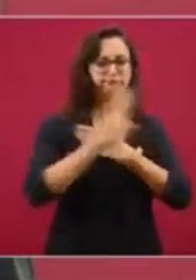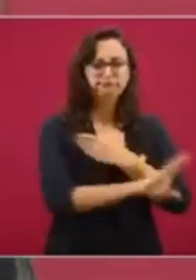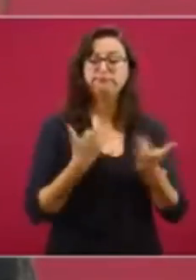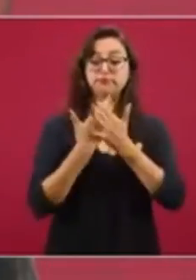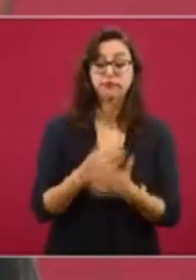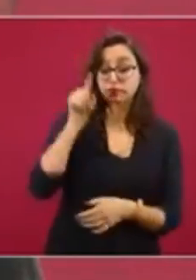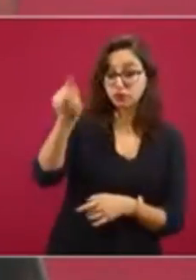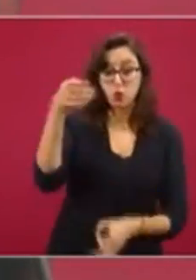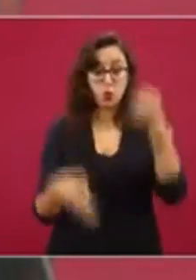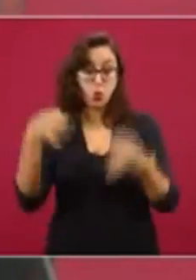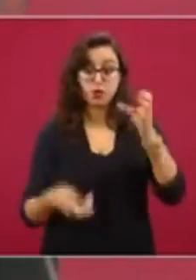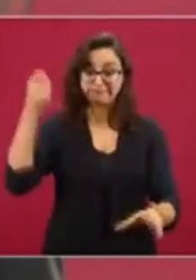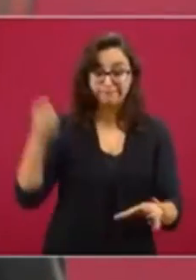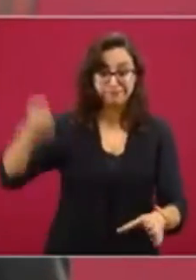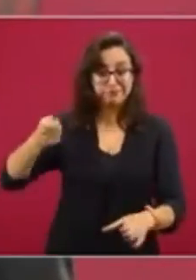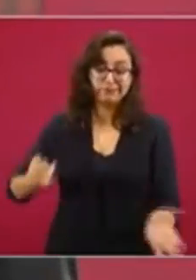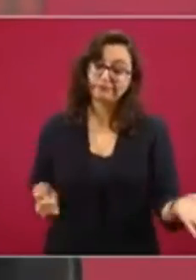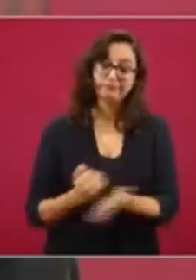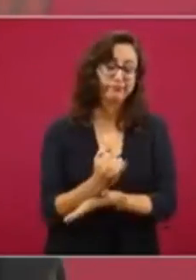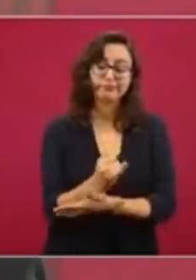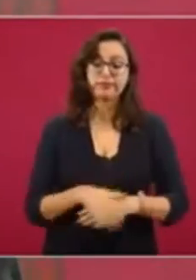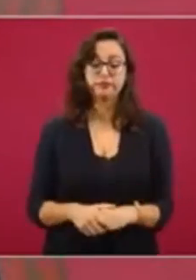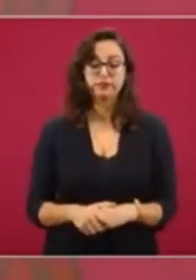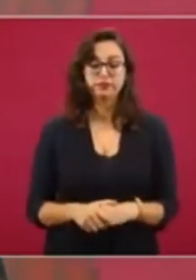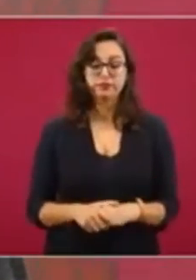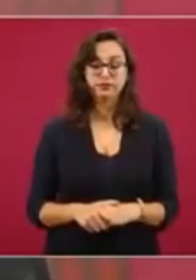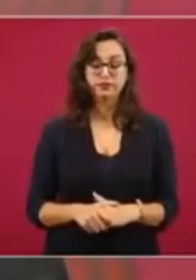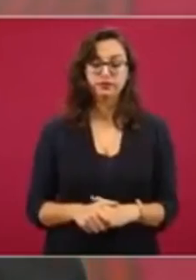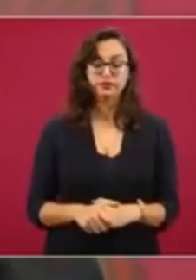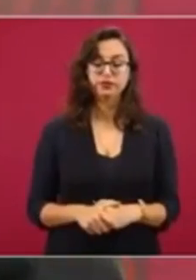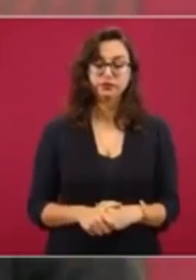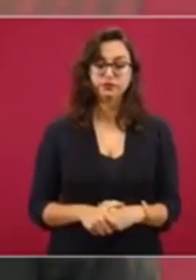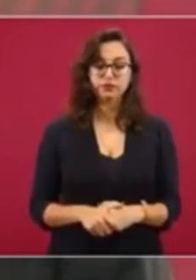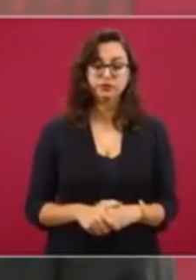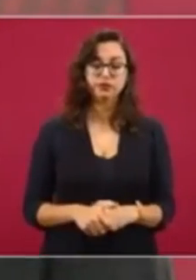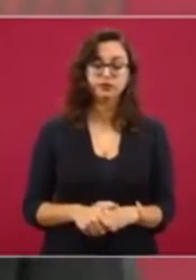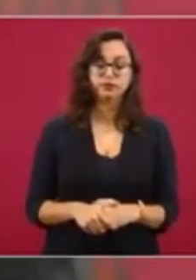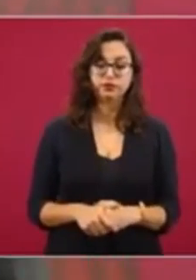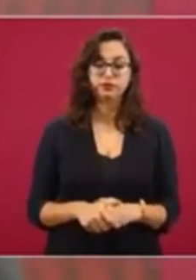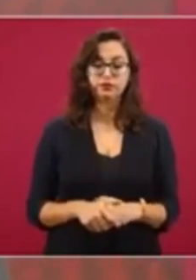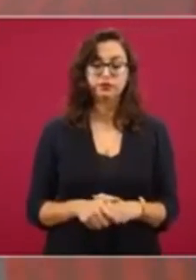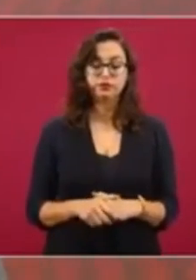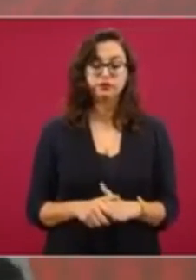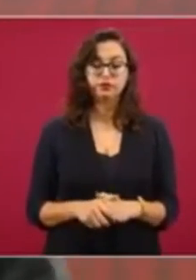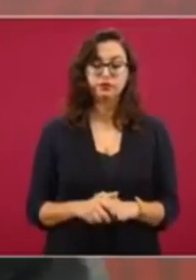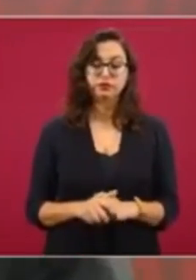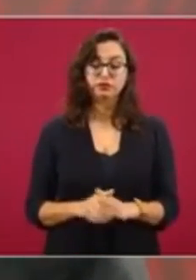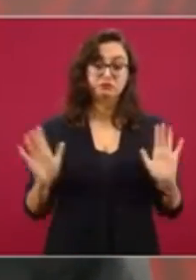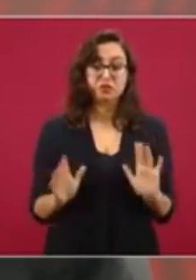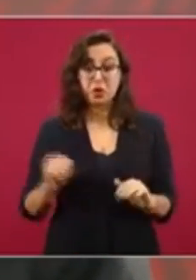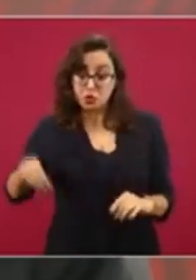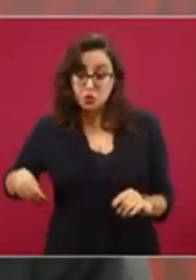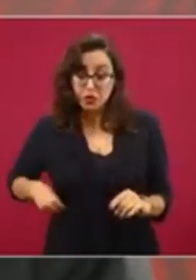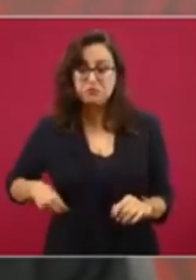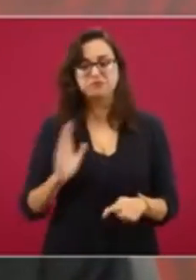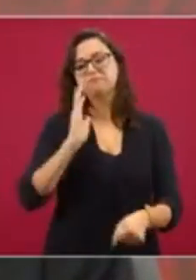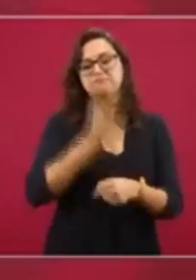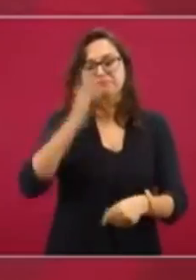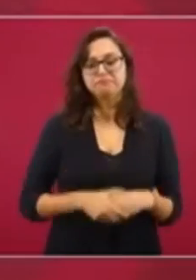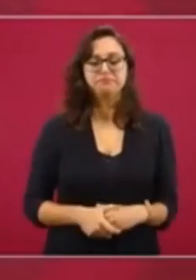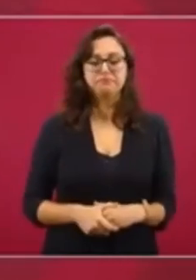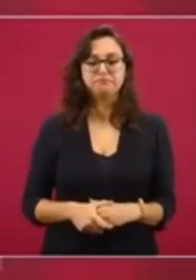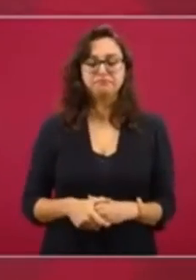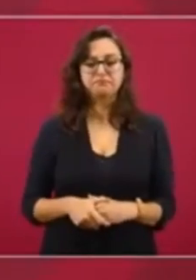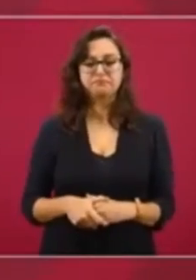sean los encargados de rejuiciar y castigar a los responsables de corrupción.